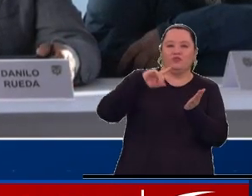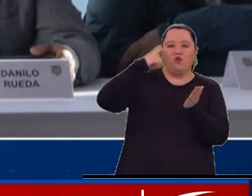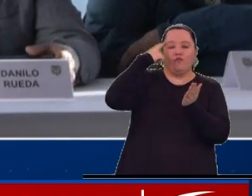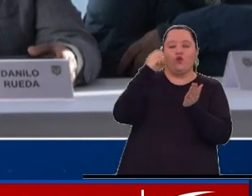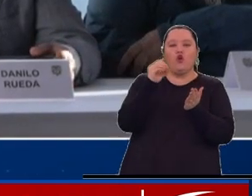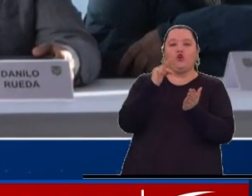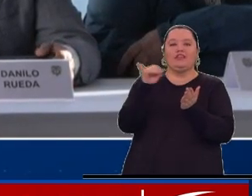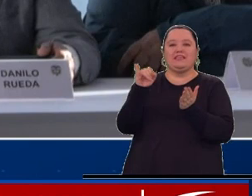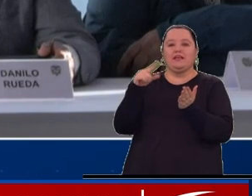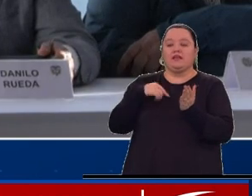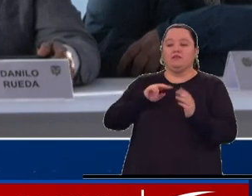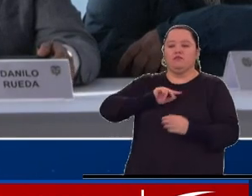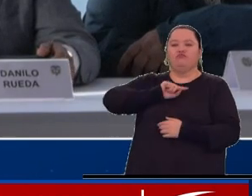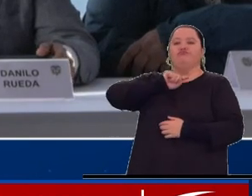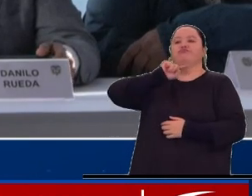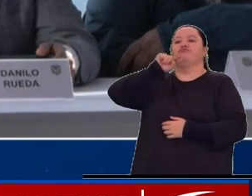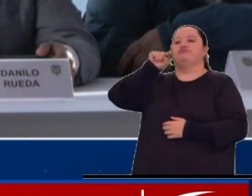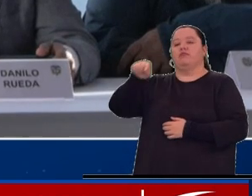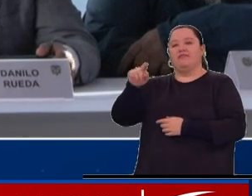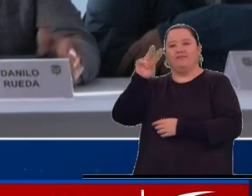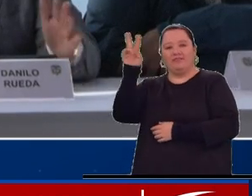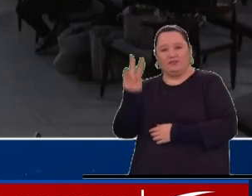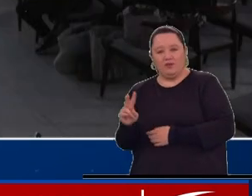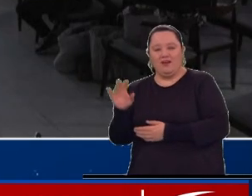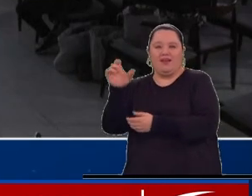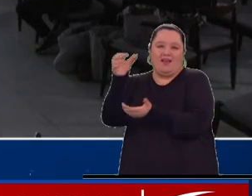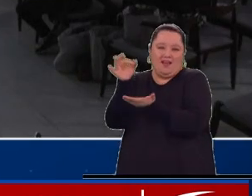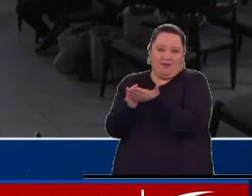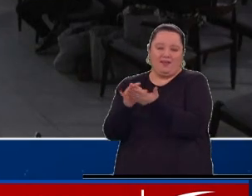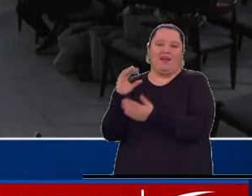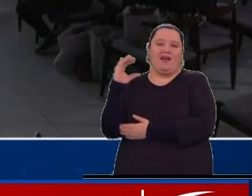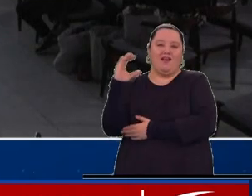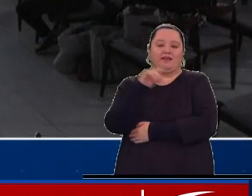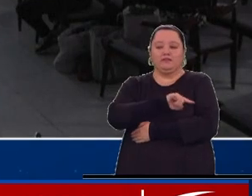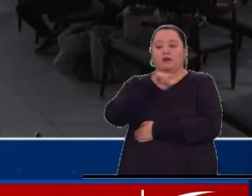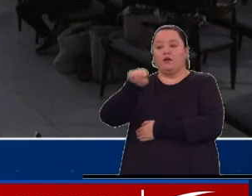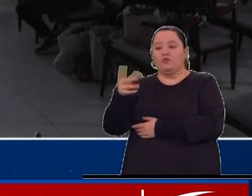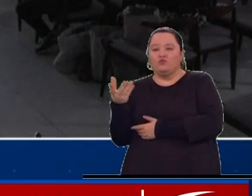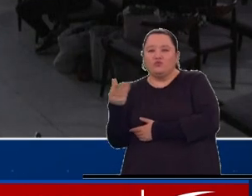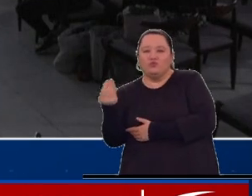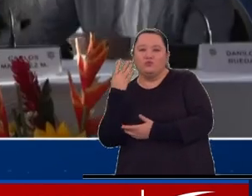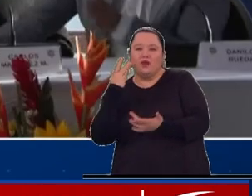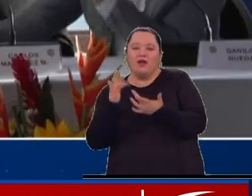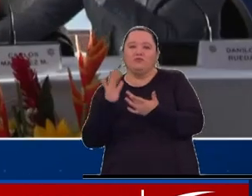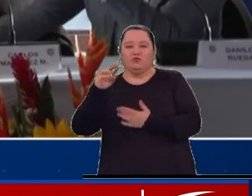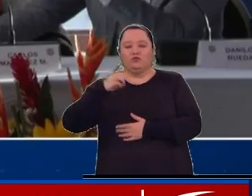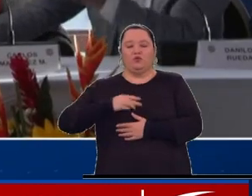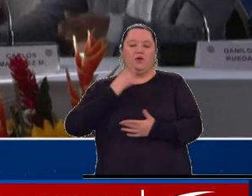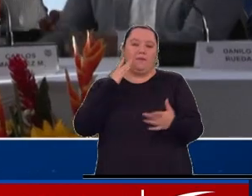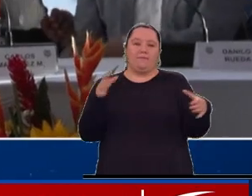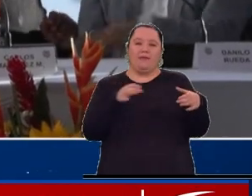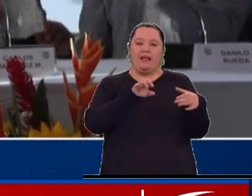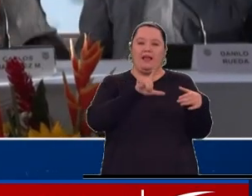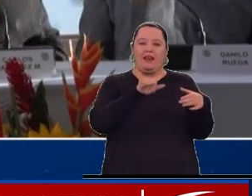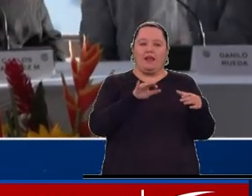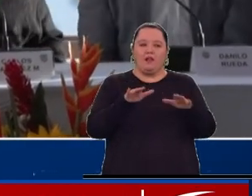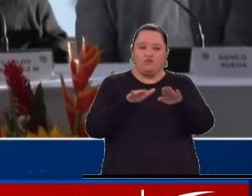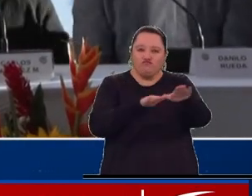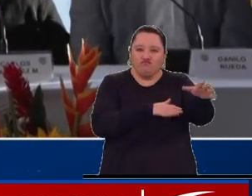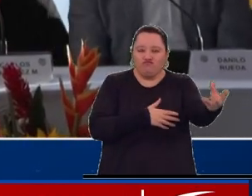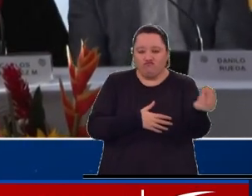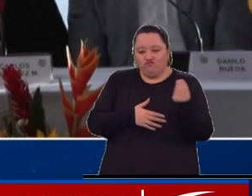Patiño volarán a Caracas, donde se encontrarán con la comisión negociadora del Ejército de Liberación Nacional